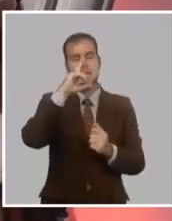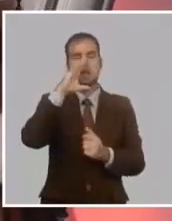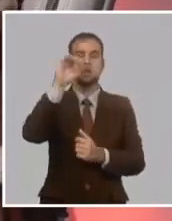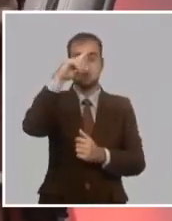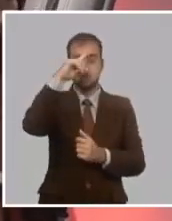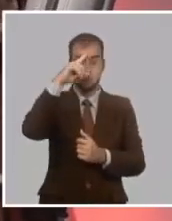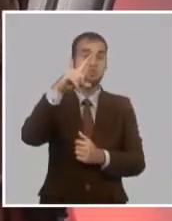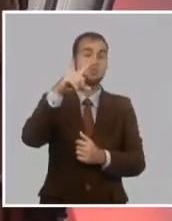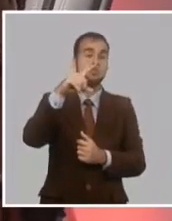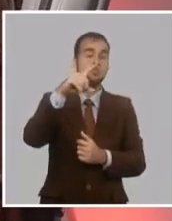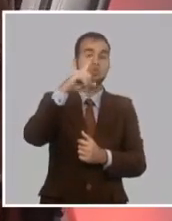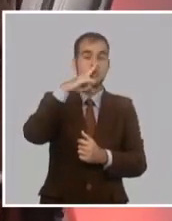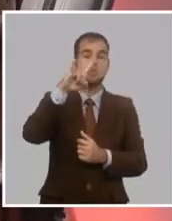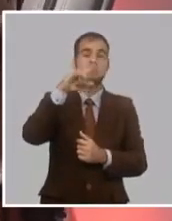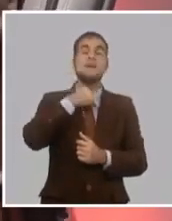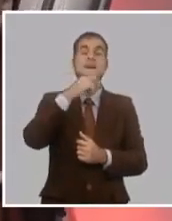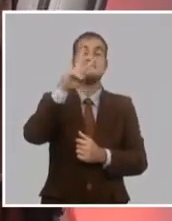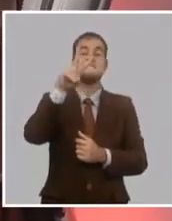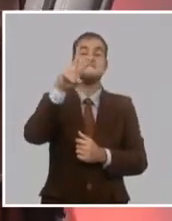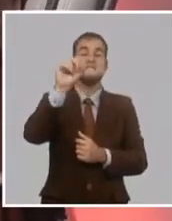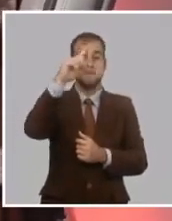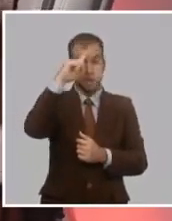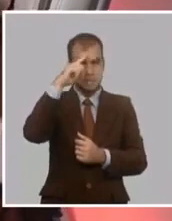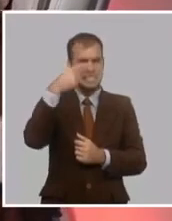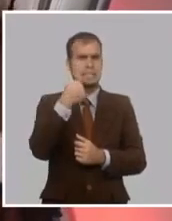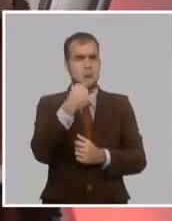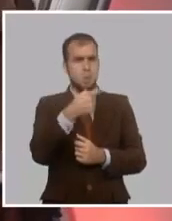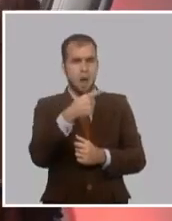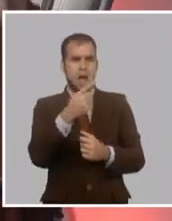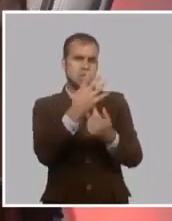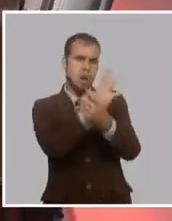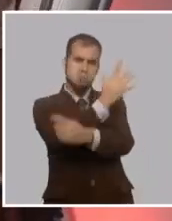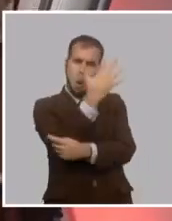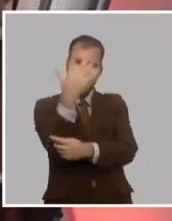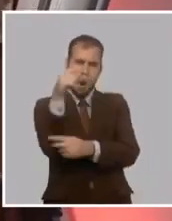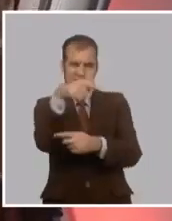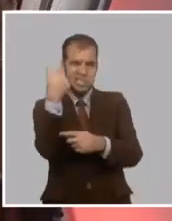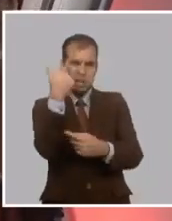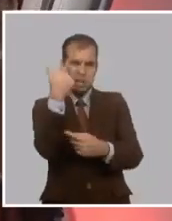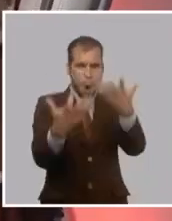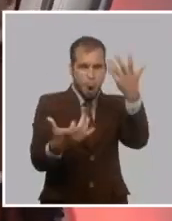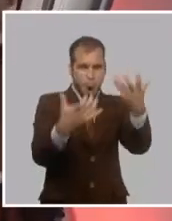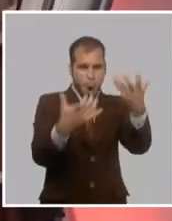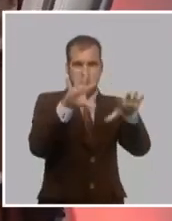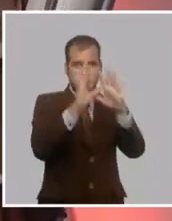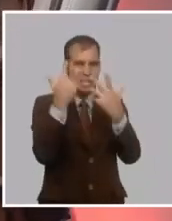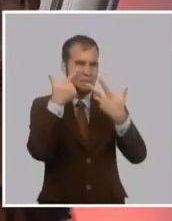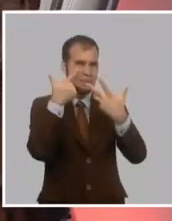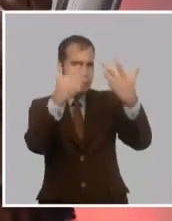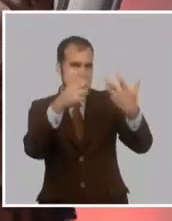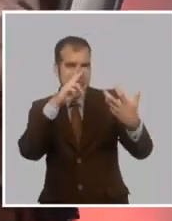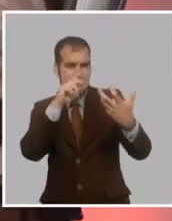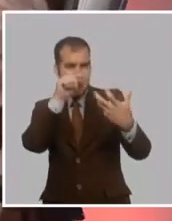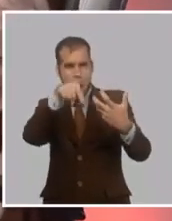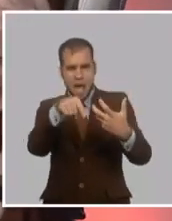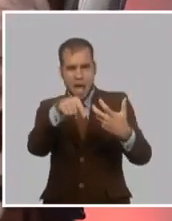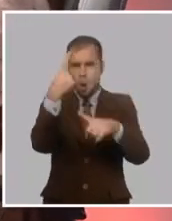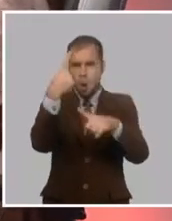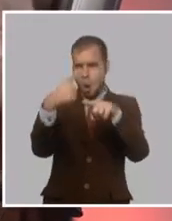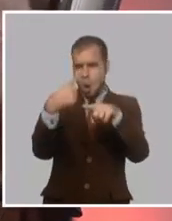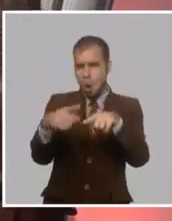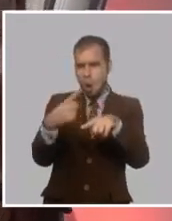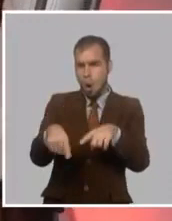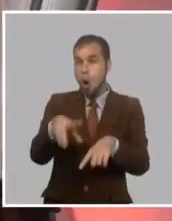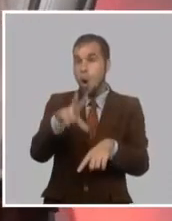pasamos ayer por un bosque que estaba quemado, y dentro de aquellos árboles quemados había unos racimos gozosos de pinos